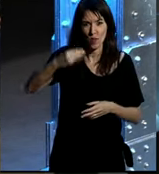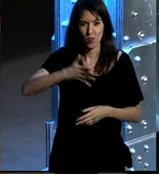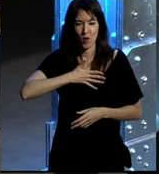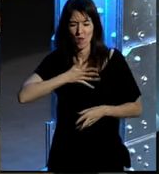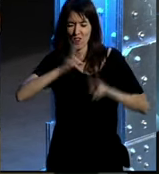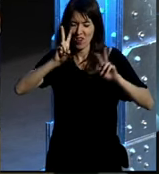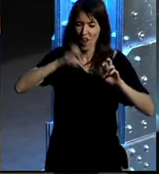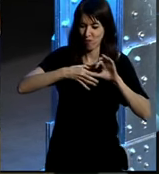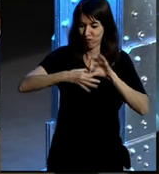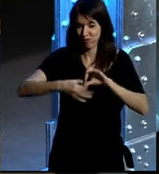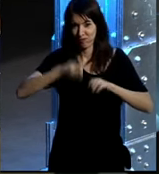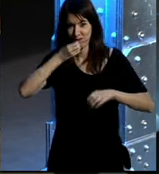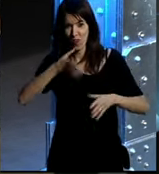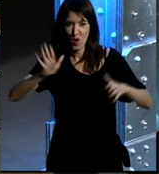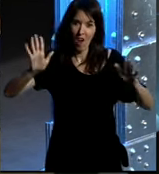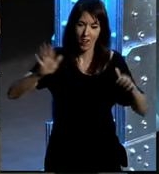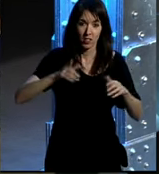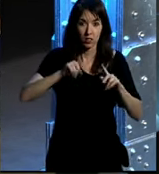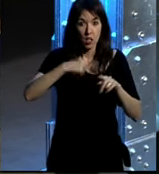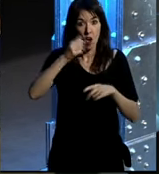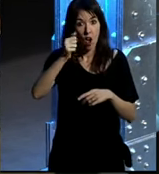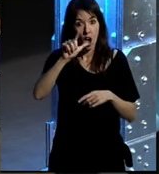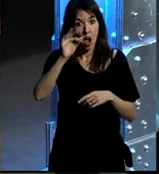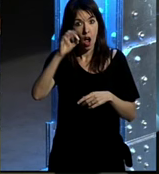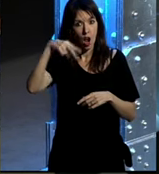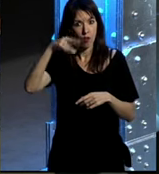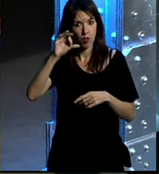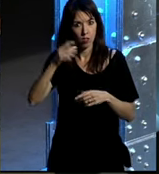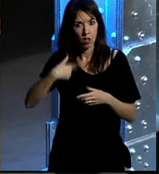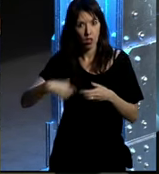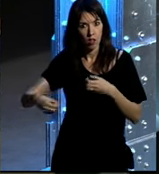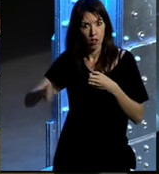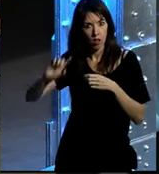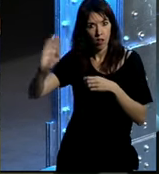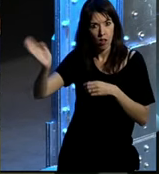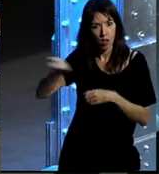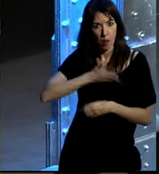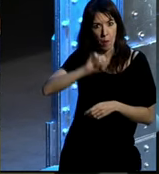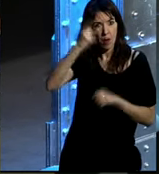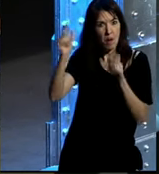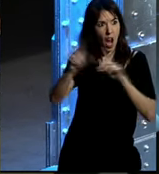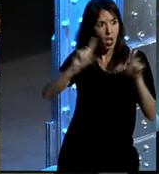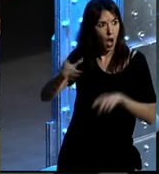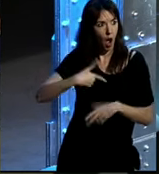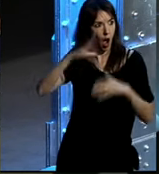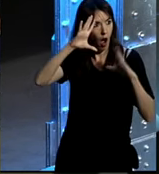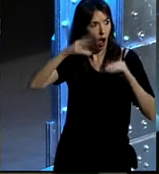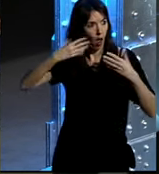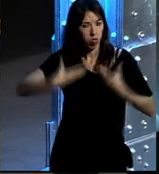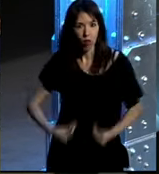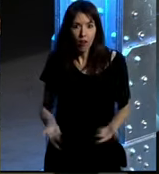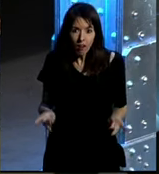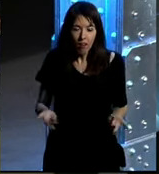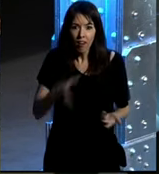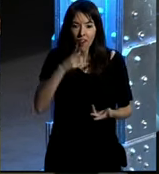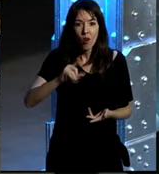mío y tal pero luego va Alfonso y me hace polvo con su primera diapositiva porque resulta que